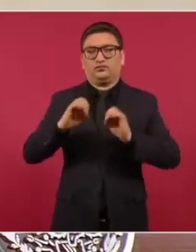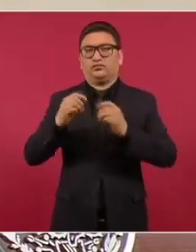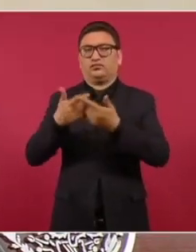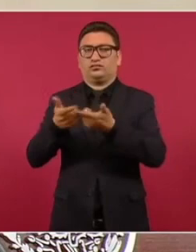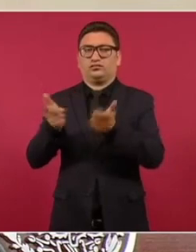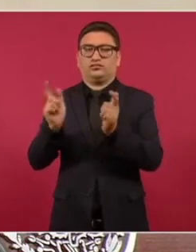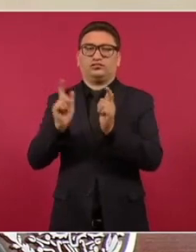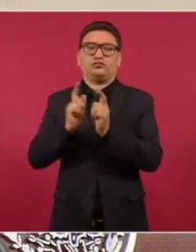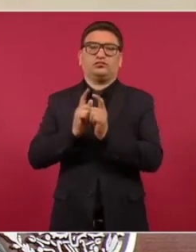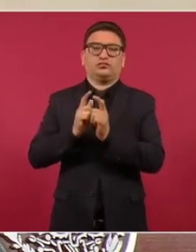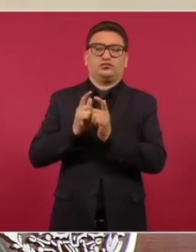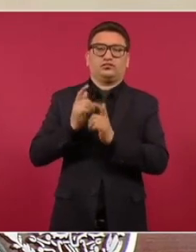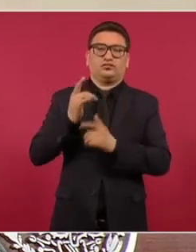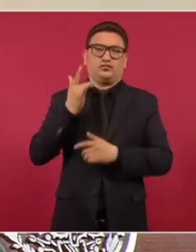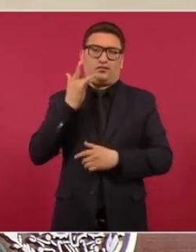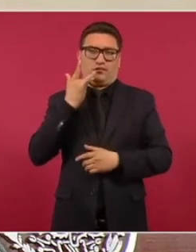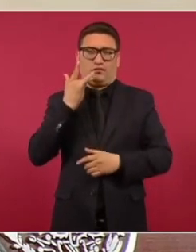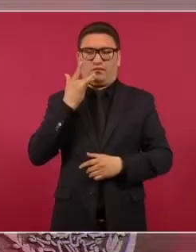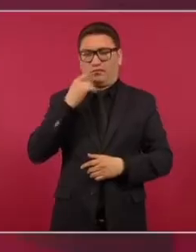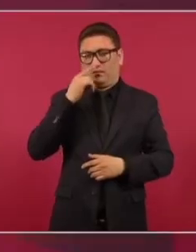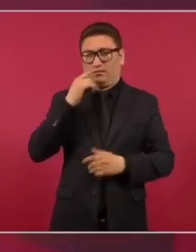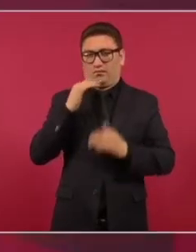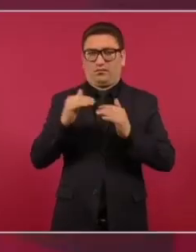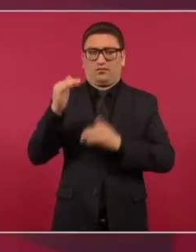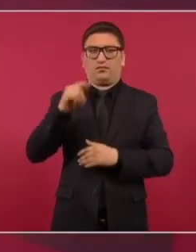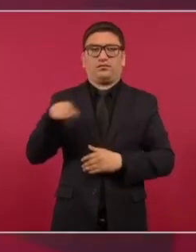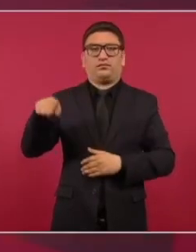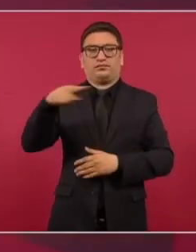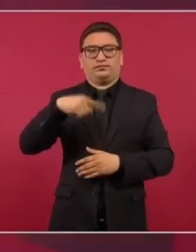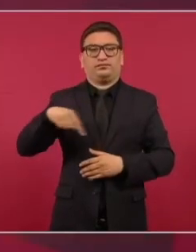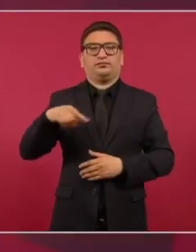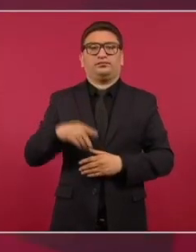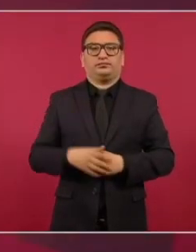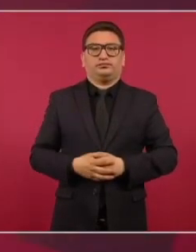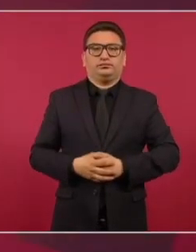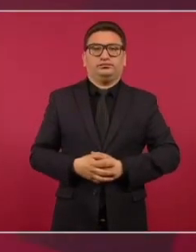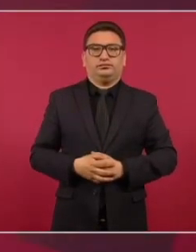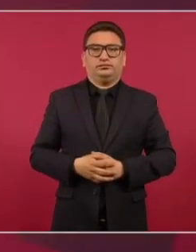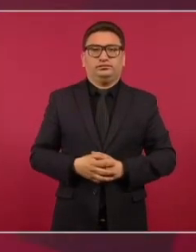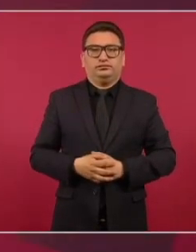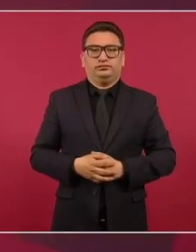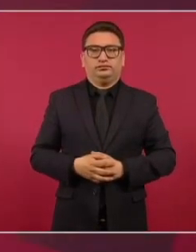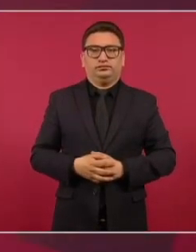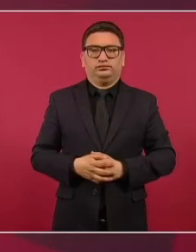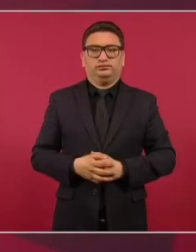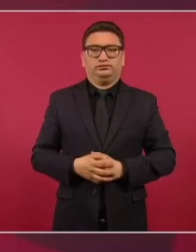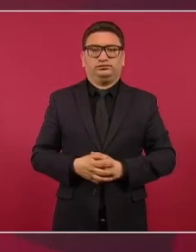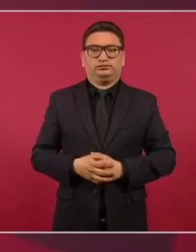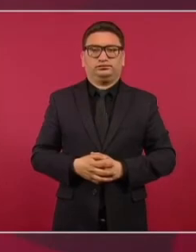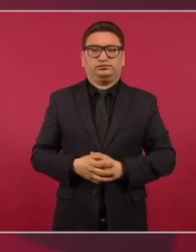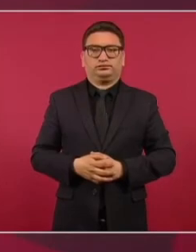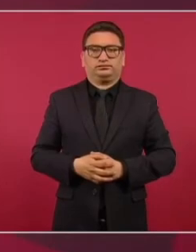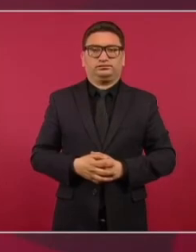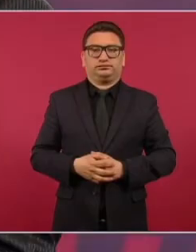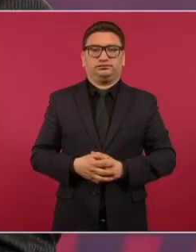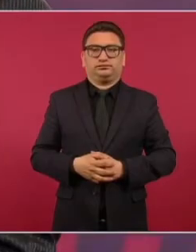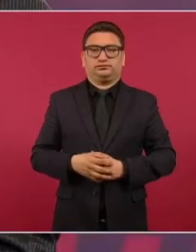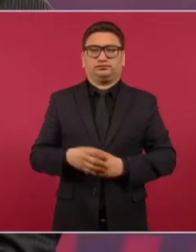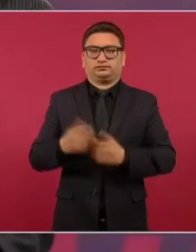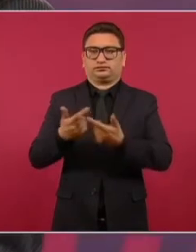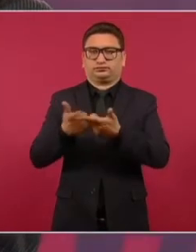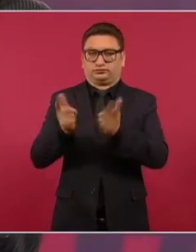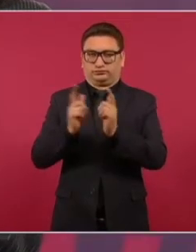delincuentes de la delincuencia